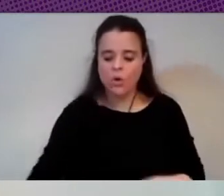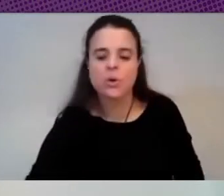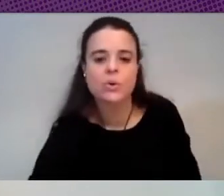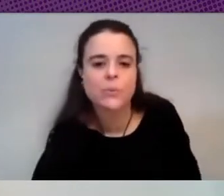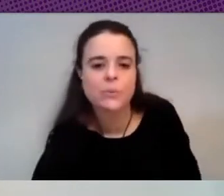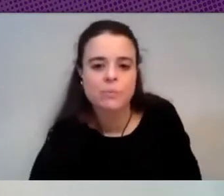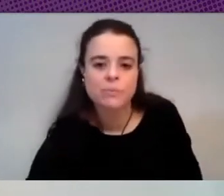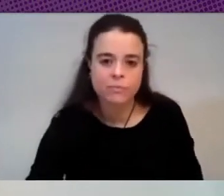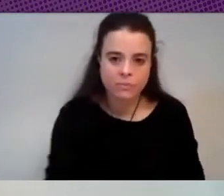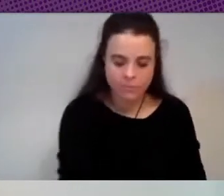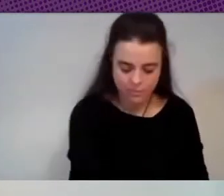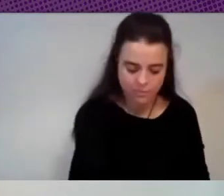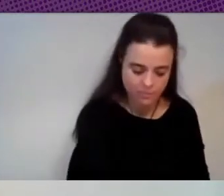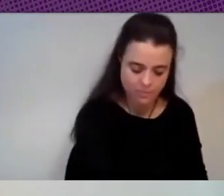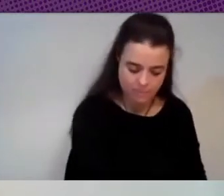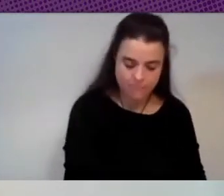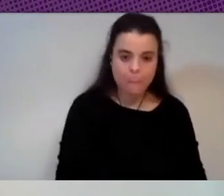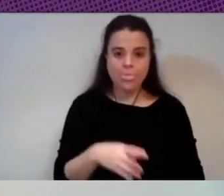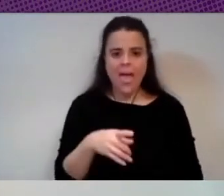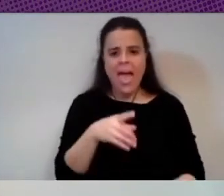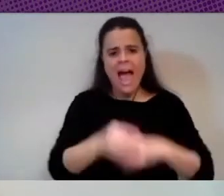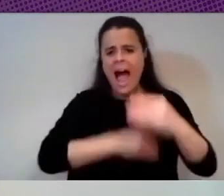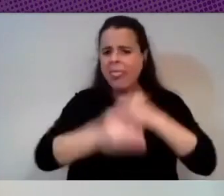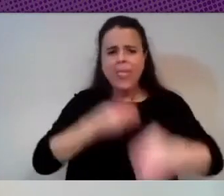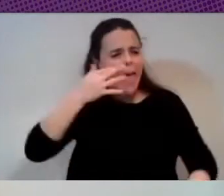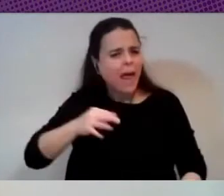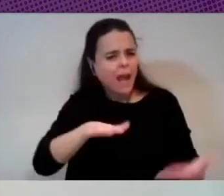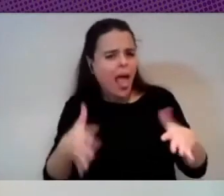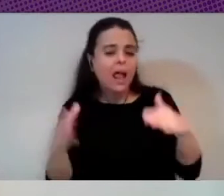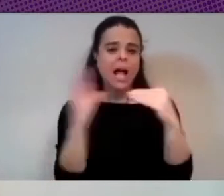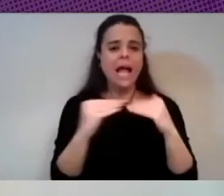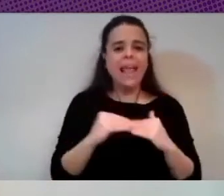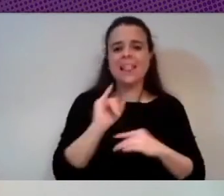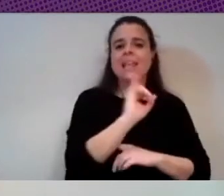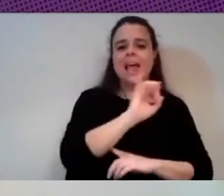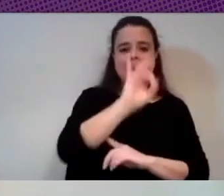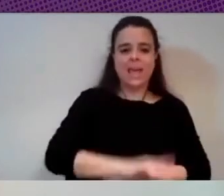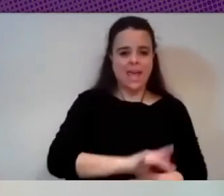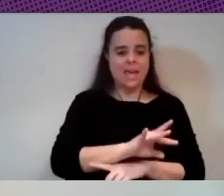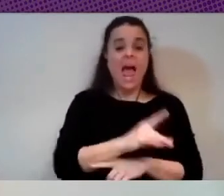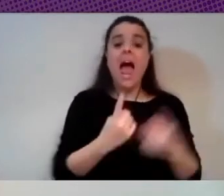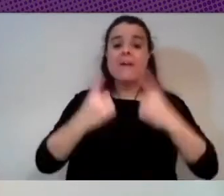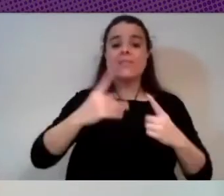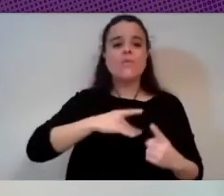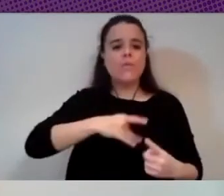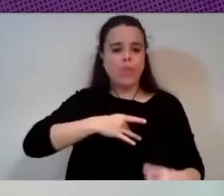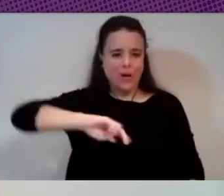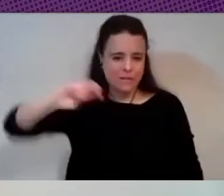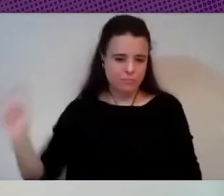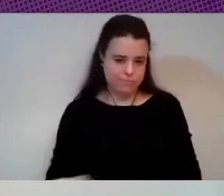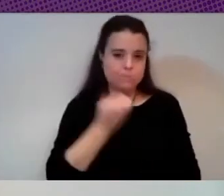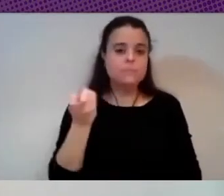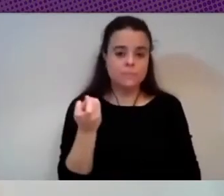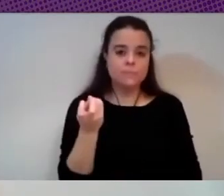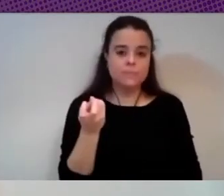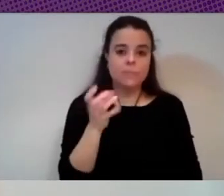cuáles son los clientes que la tienen cuáles son las funcionalidades que se usan porque a veces la herramienta ofrece varias funcionalidades y para esto pues